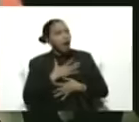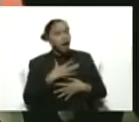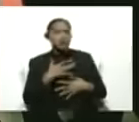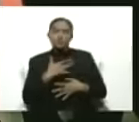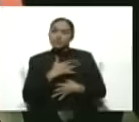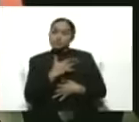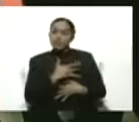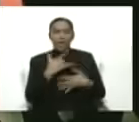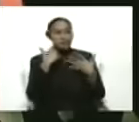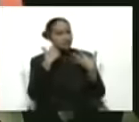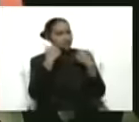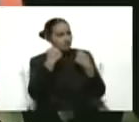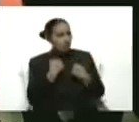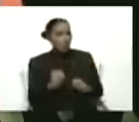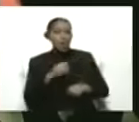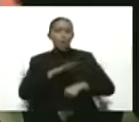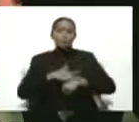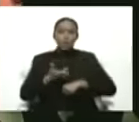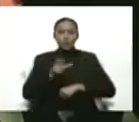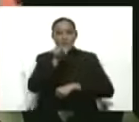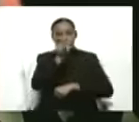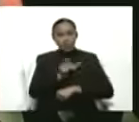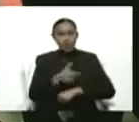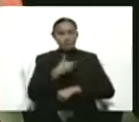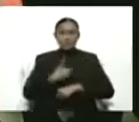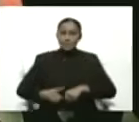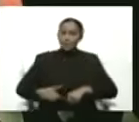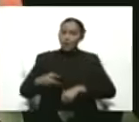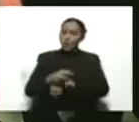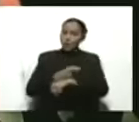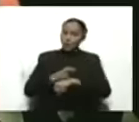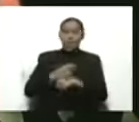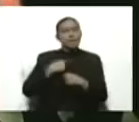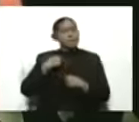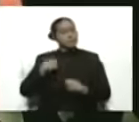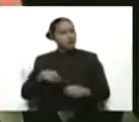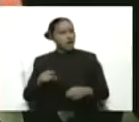tiene la voluntad del pueblo soberano.